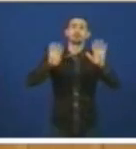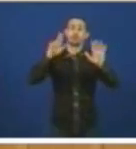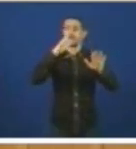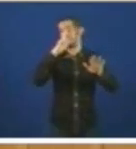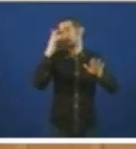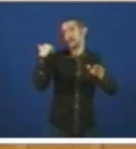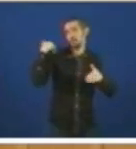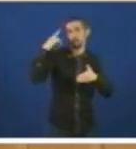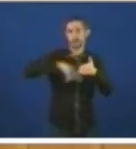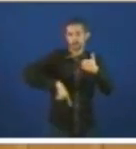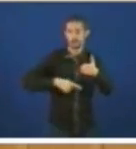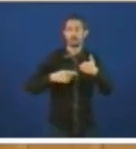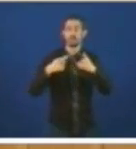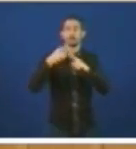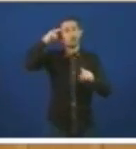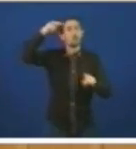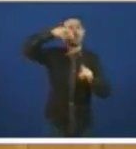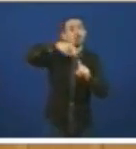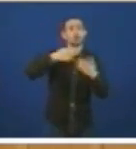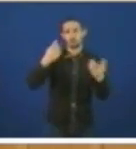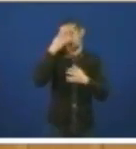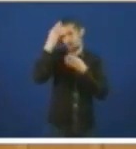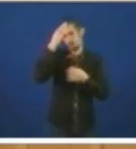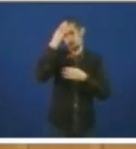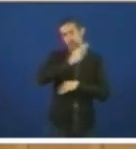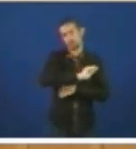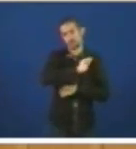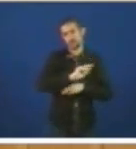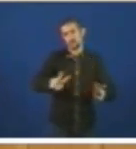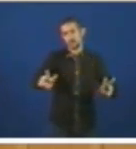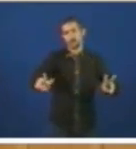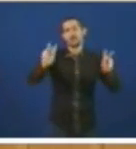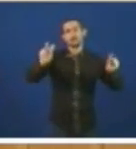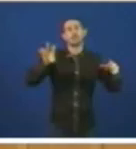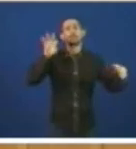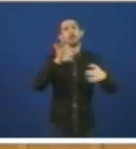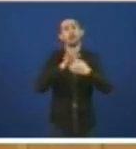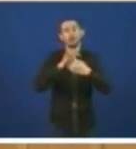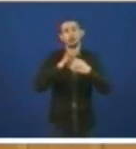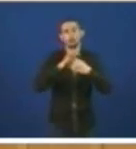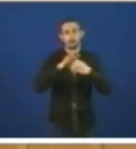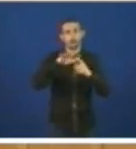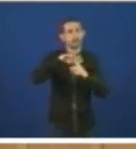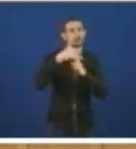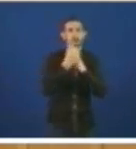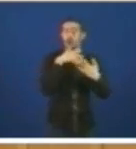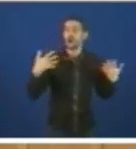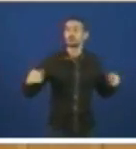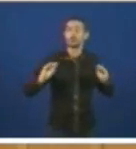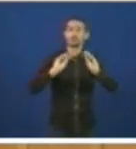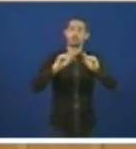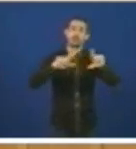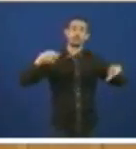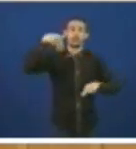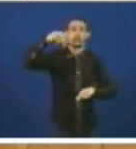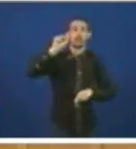que tiñan unha resolución moi concreta a respeito da estación actual de Navante na